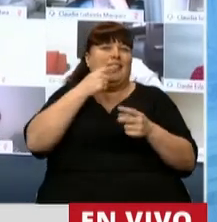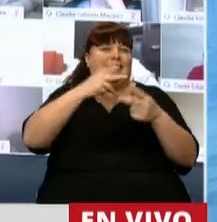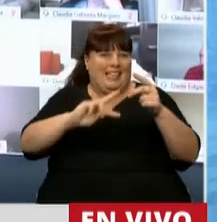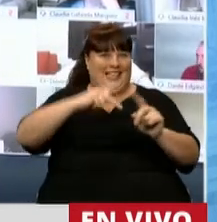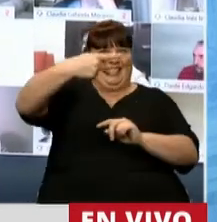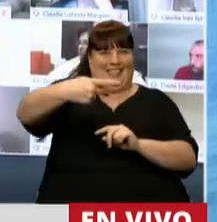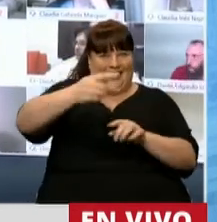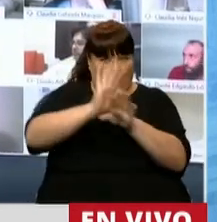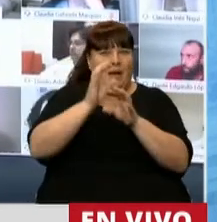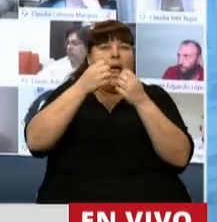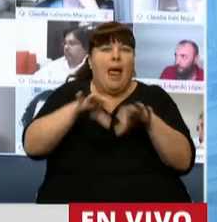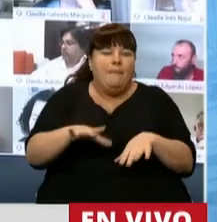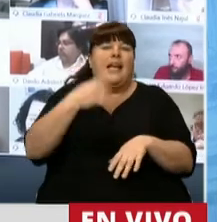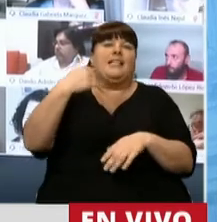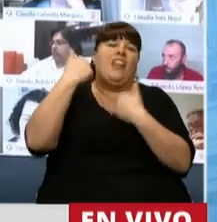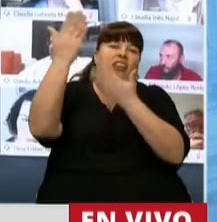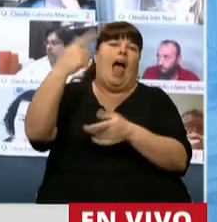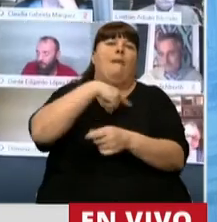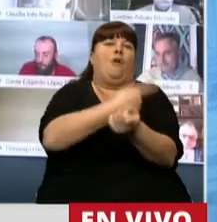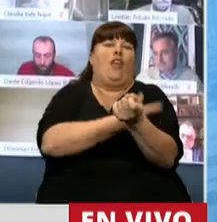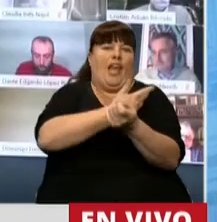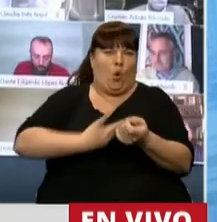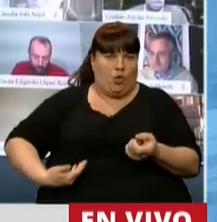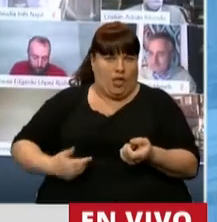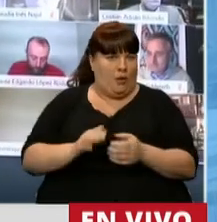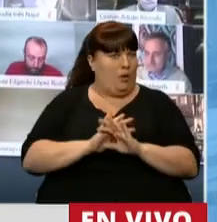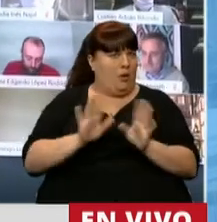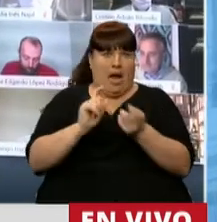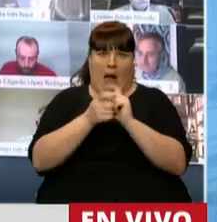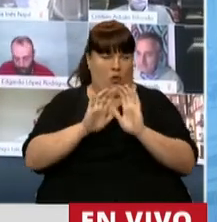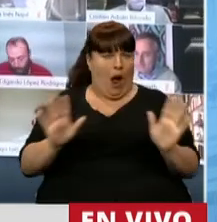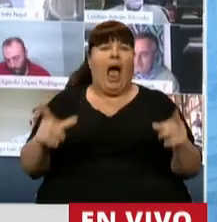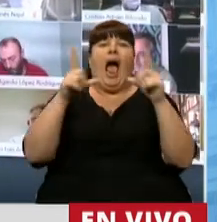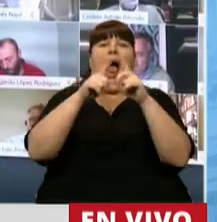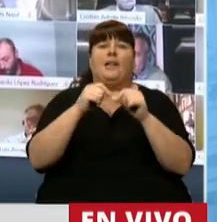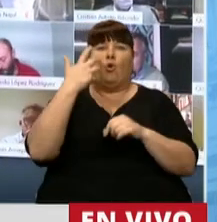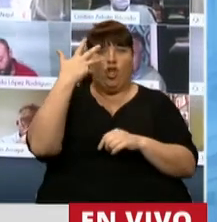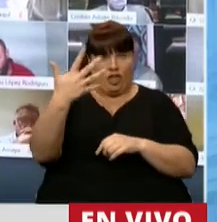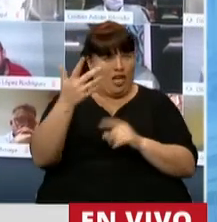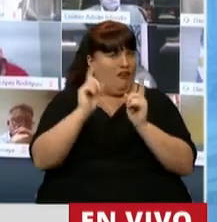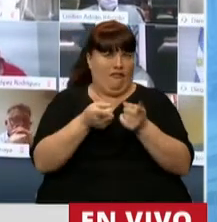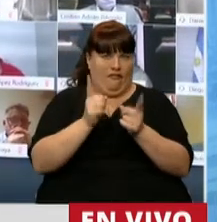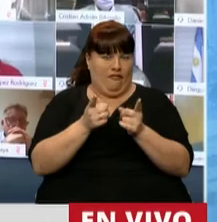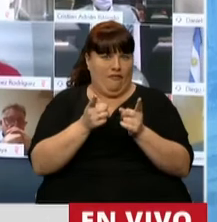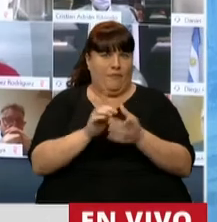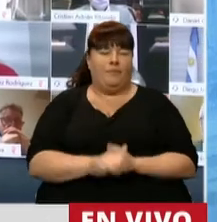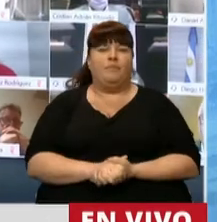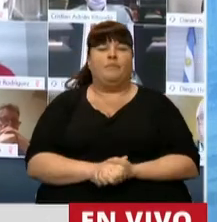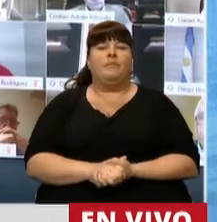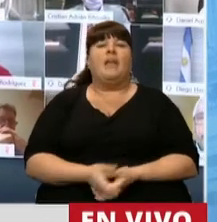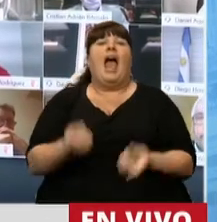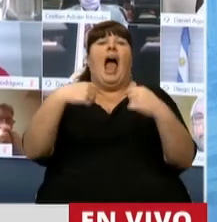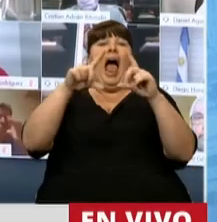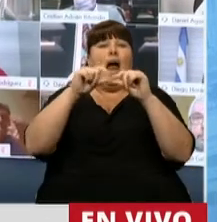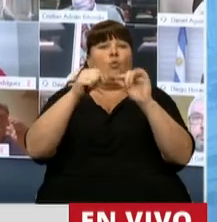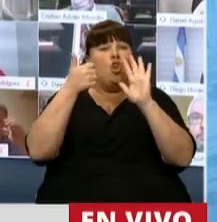segundo, comienza con facultas al Poder Ejecutivo. No hay más cambios. El artículo quinto queda igual. En el